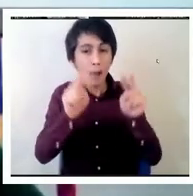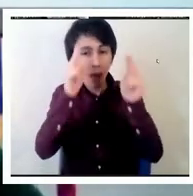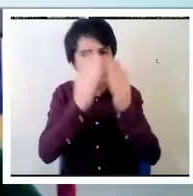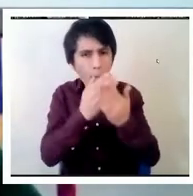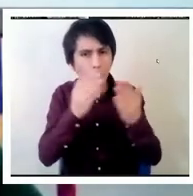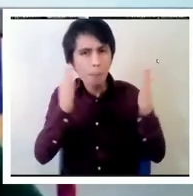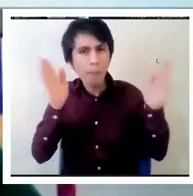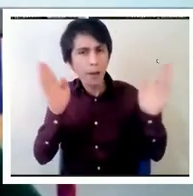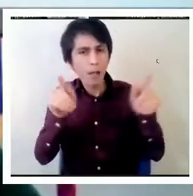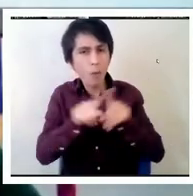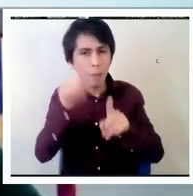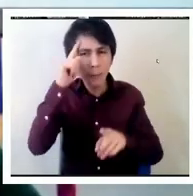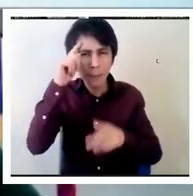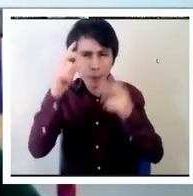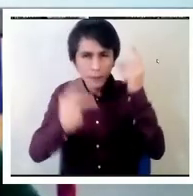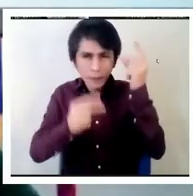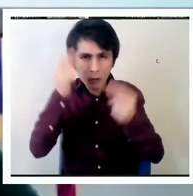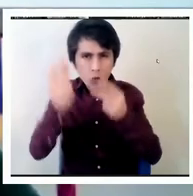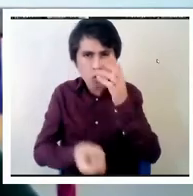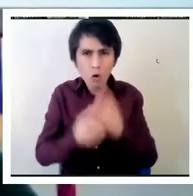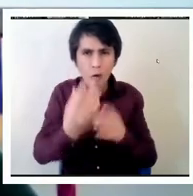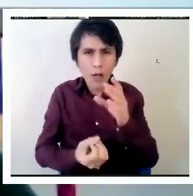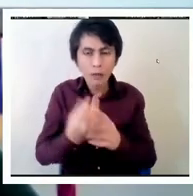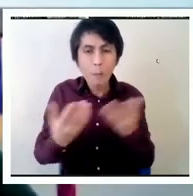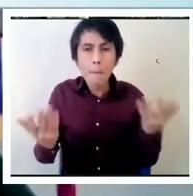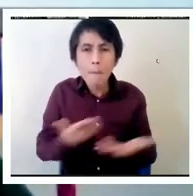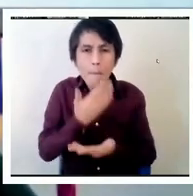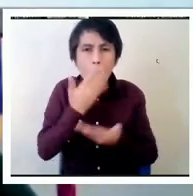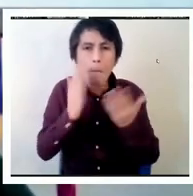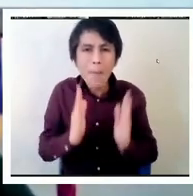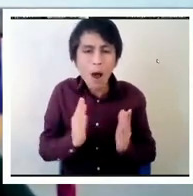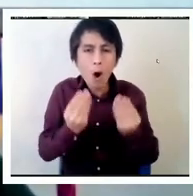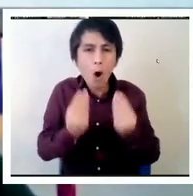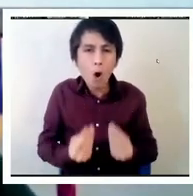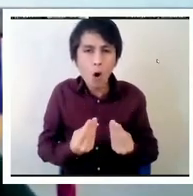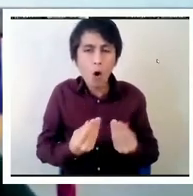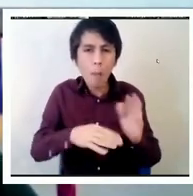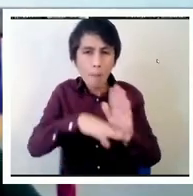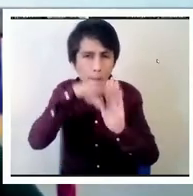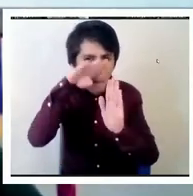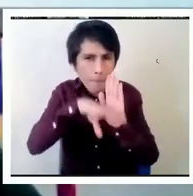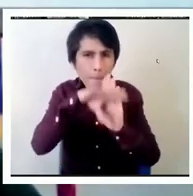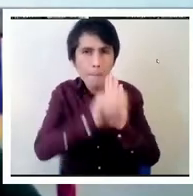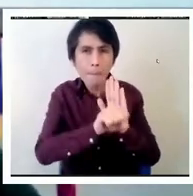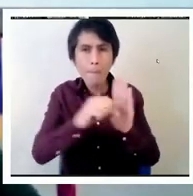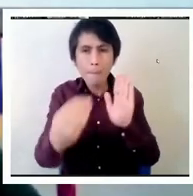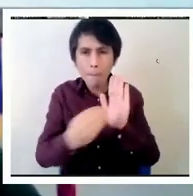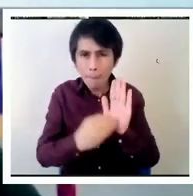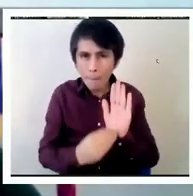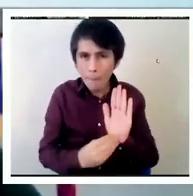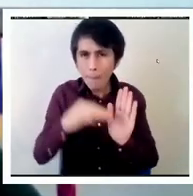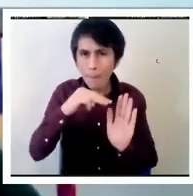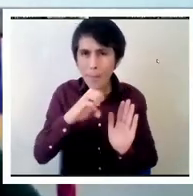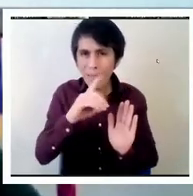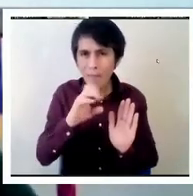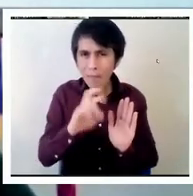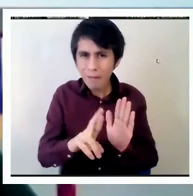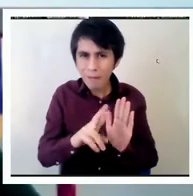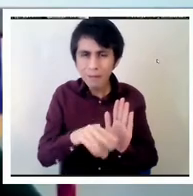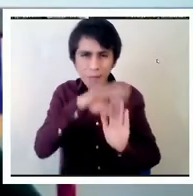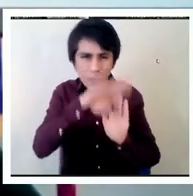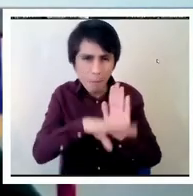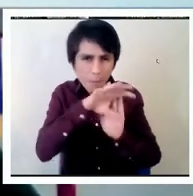innovaciones que permitan medir de una mejor forma lo que es relevante medir, analizando qué medir,